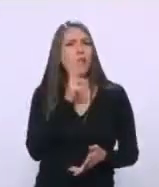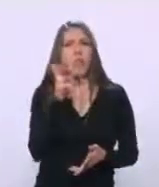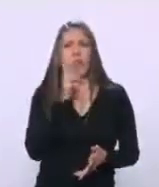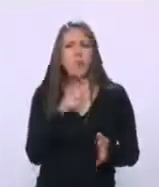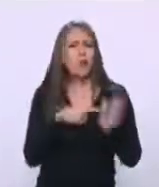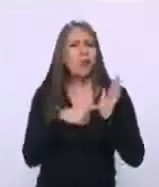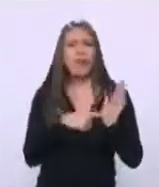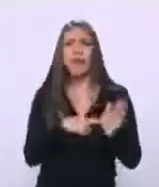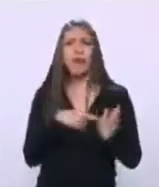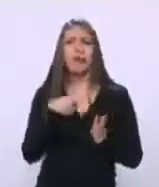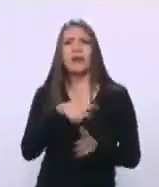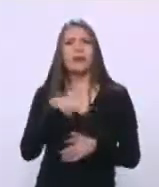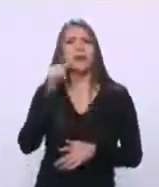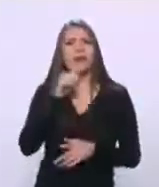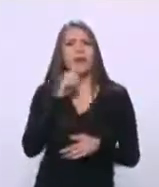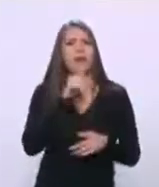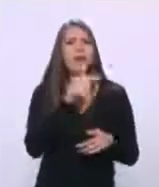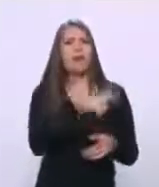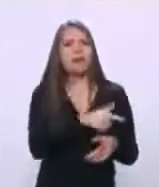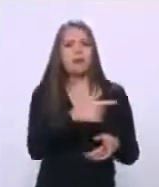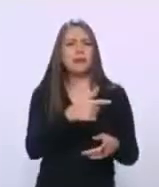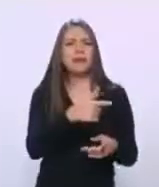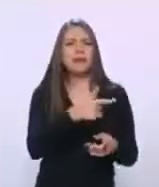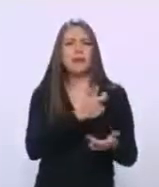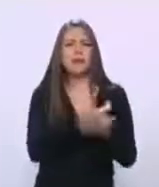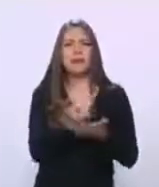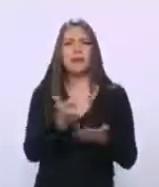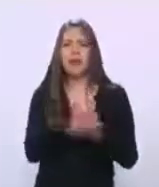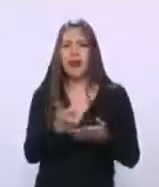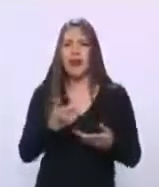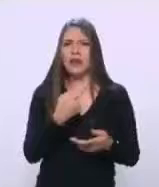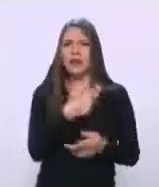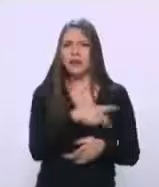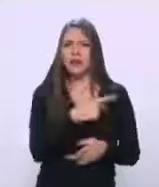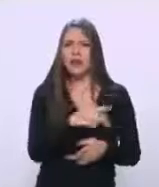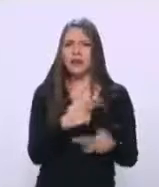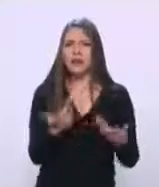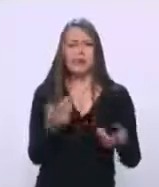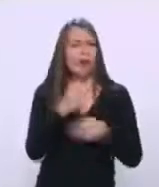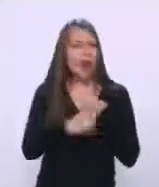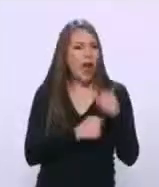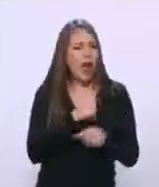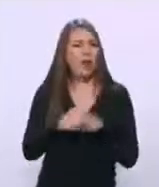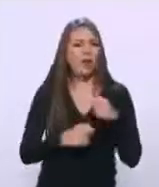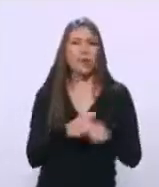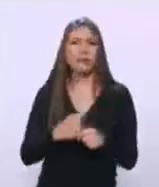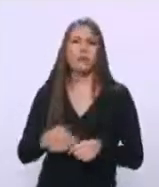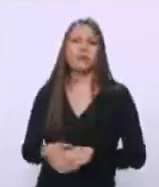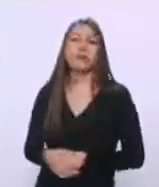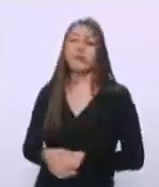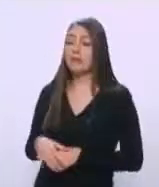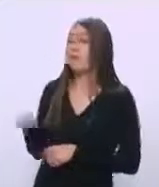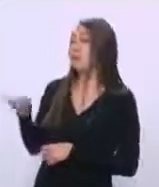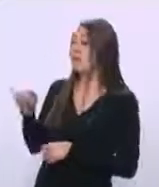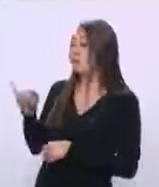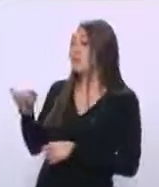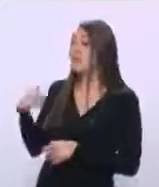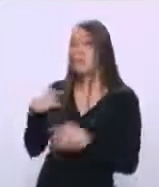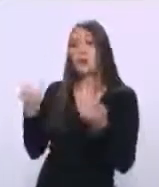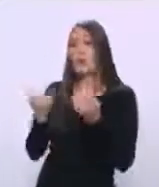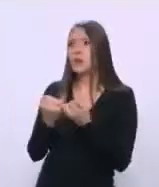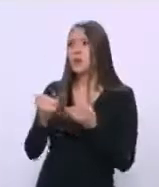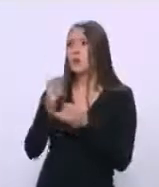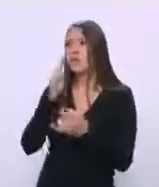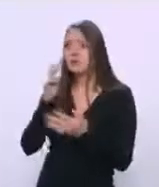vivido del erario por años y años A mí también déjame decirte Azul que me impresionó ver pues unos seis nombres por ahí no me lo esperaba